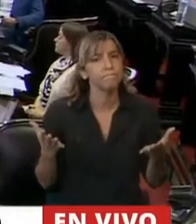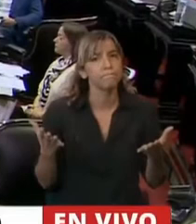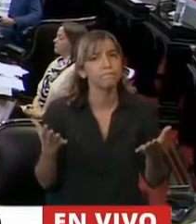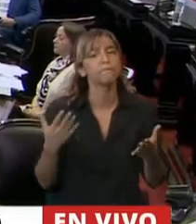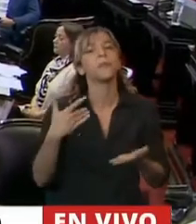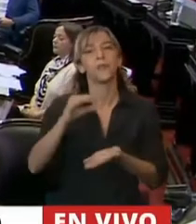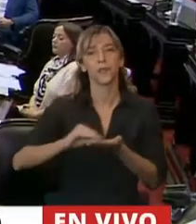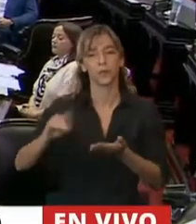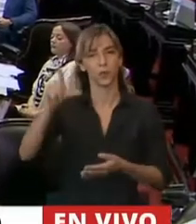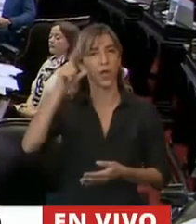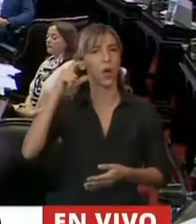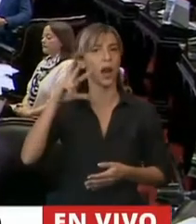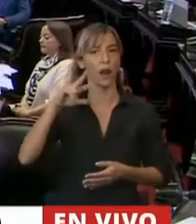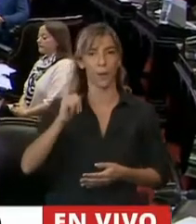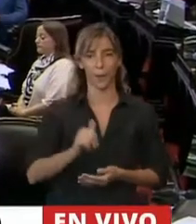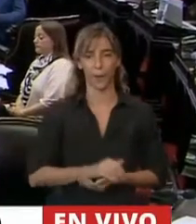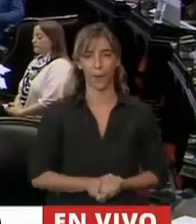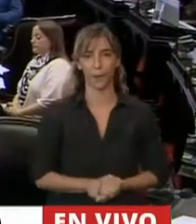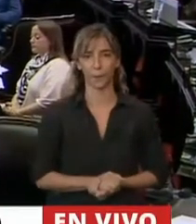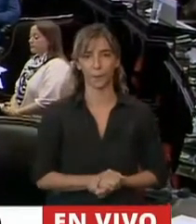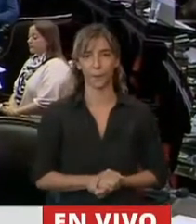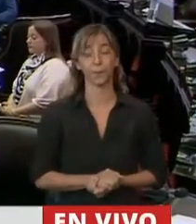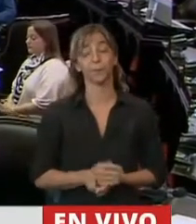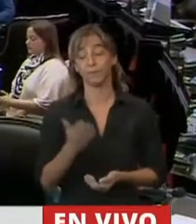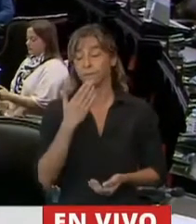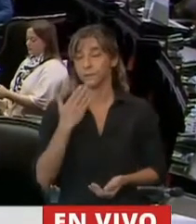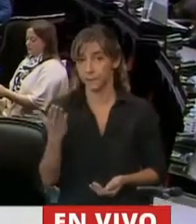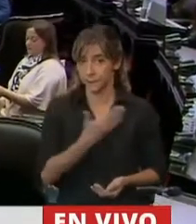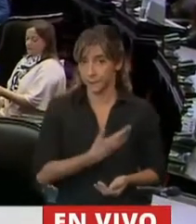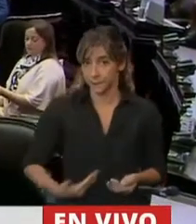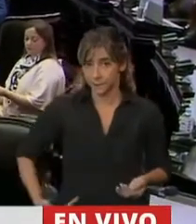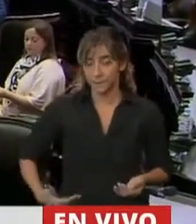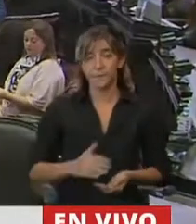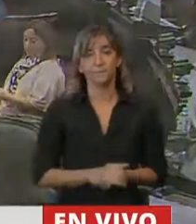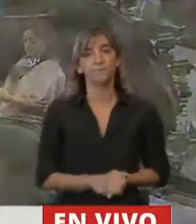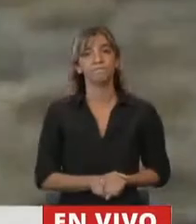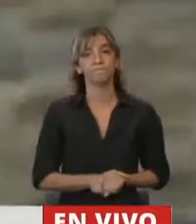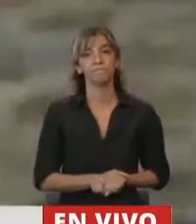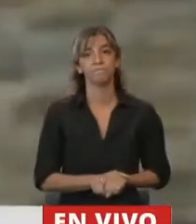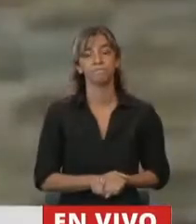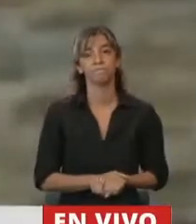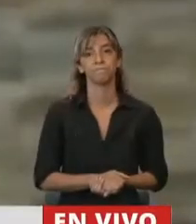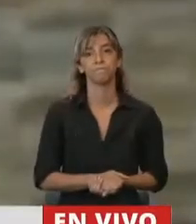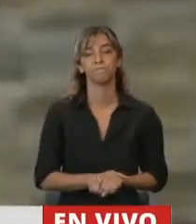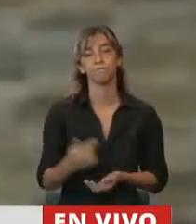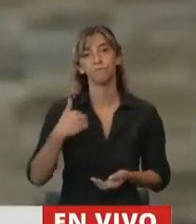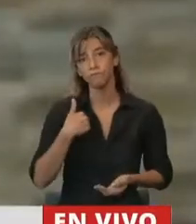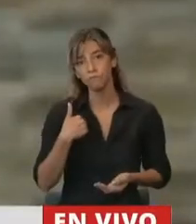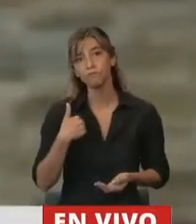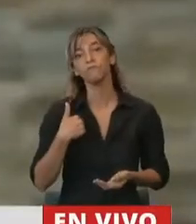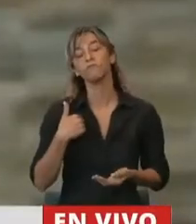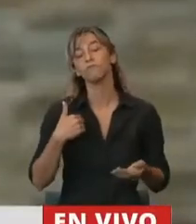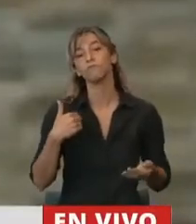Gracias, presidente. En verdad, mis expresiones tienen que ver con un